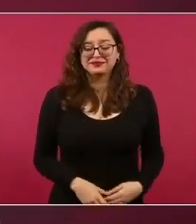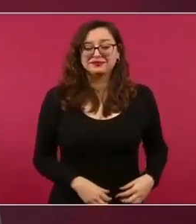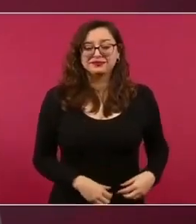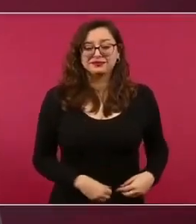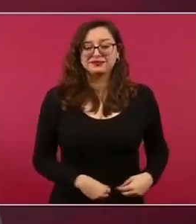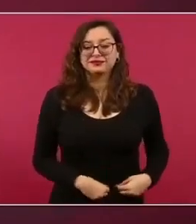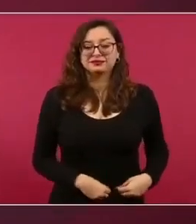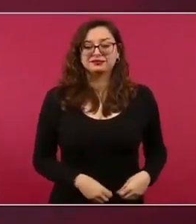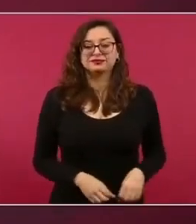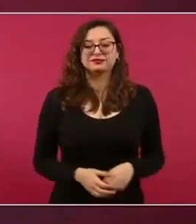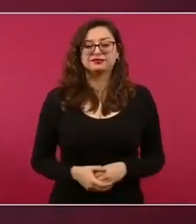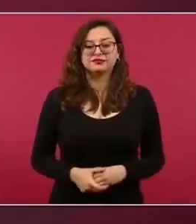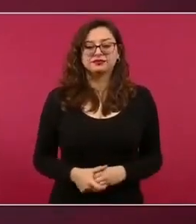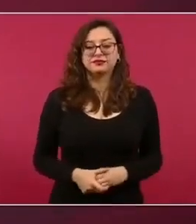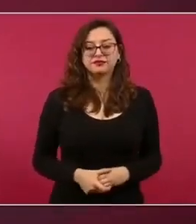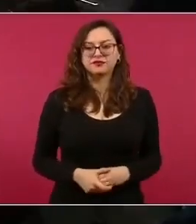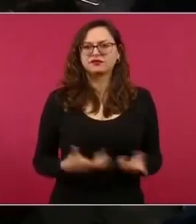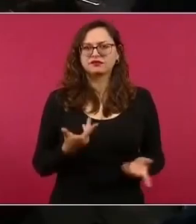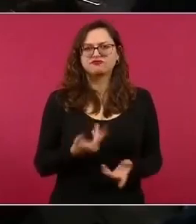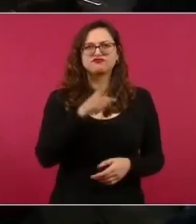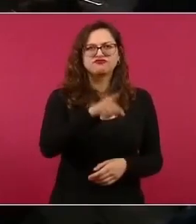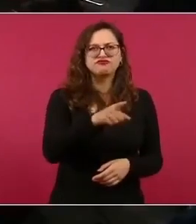y cámbienle